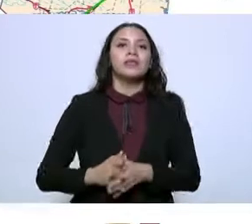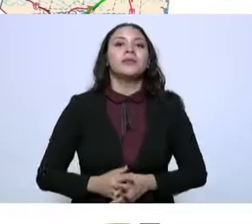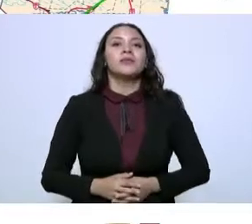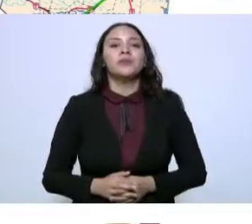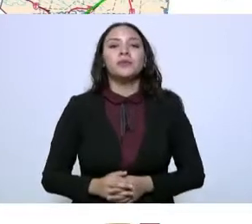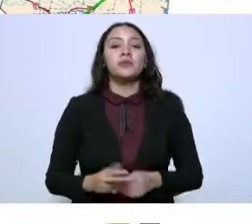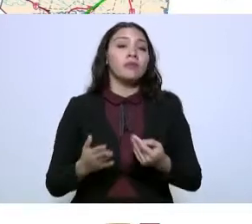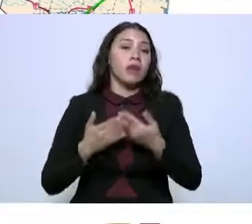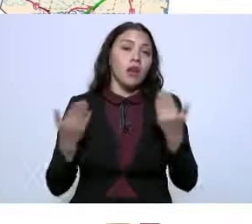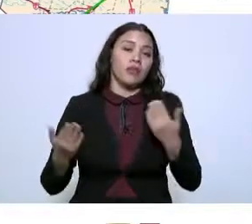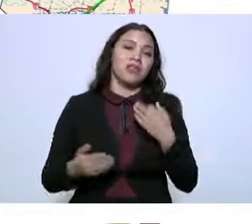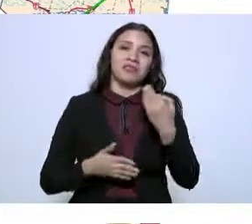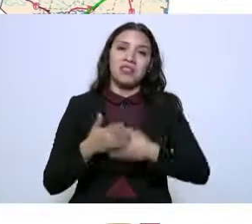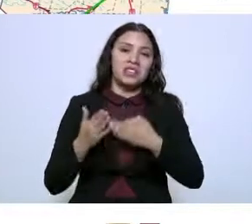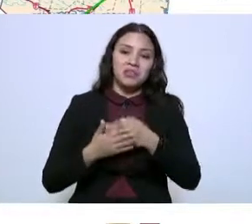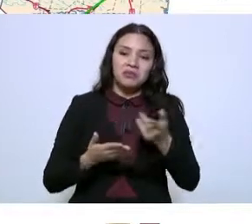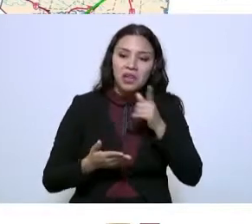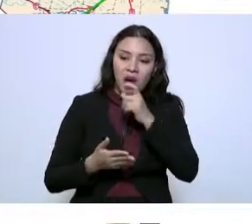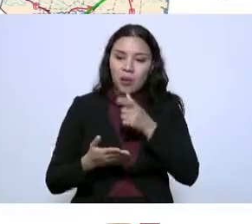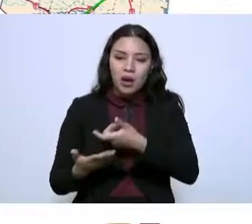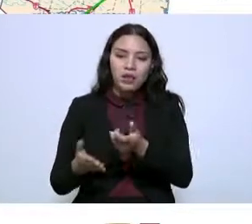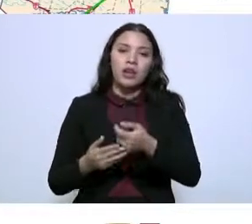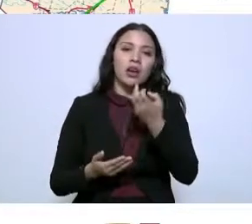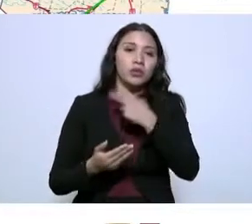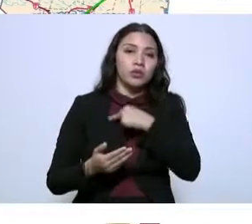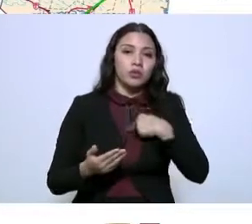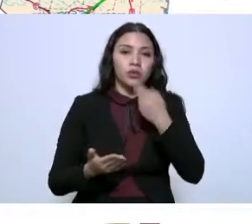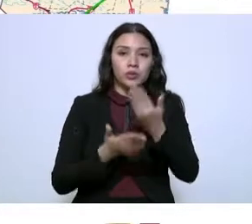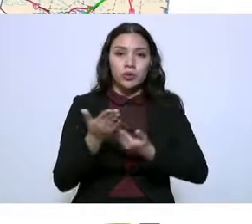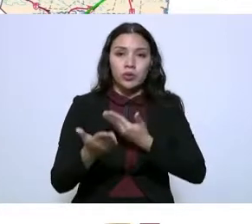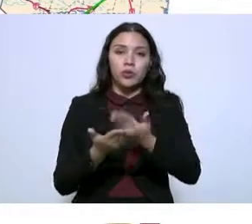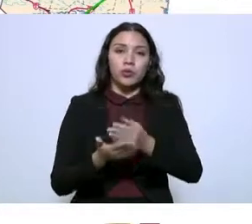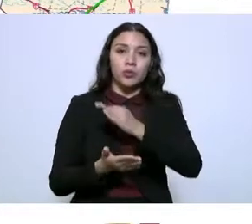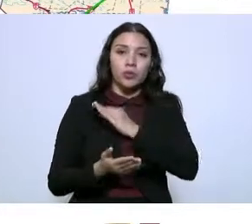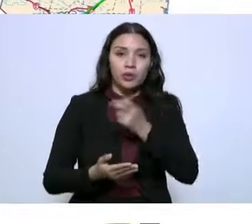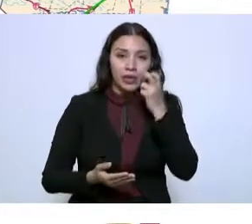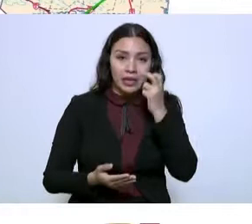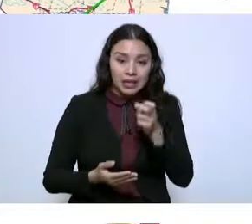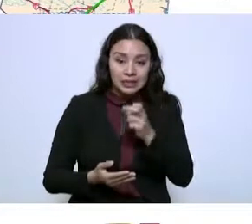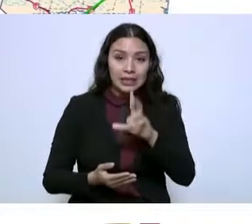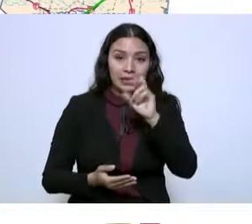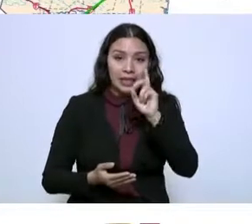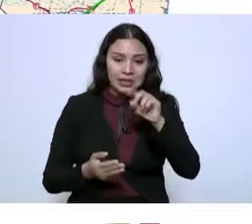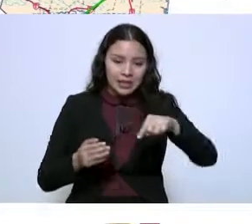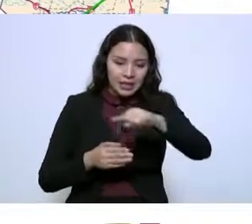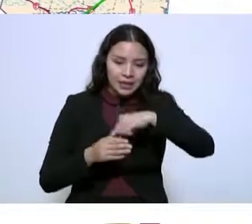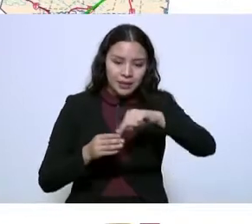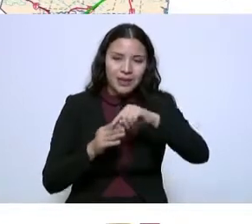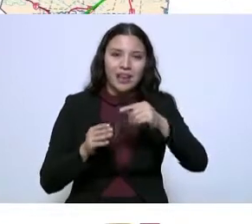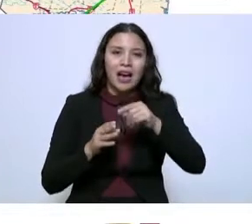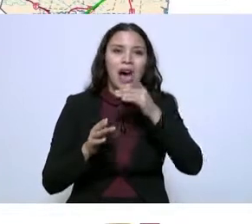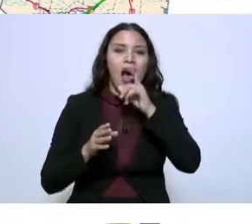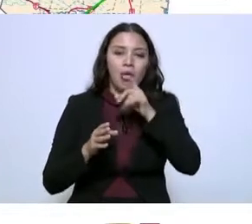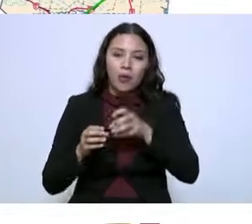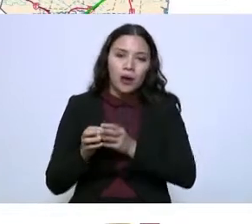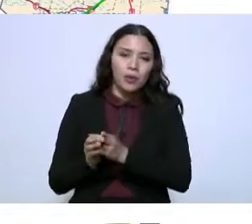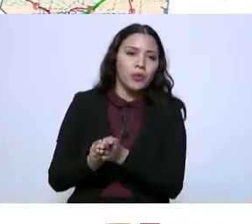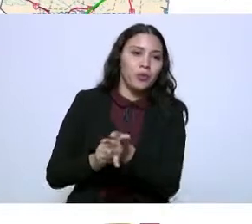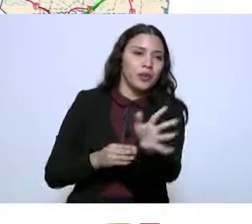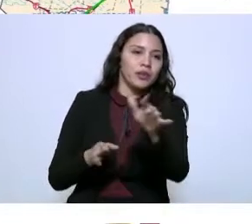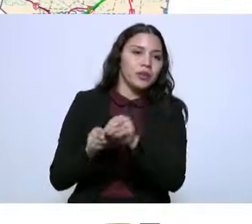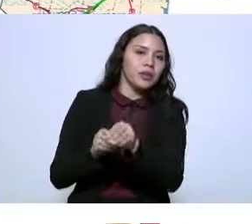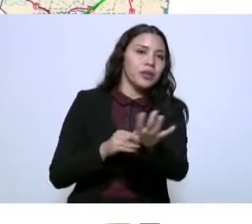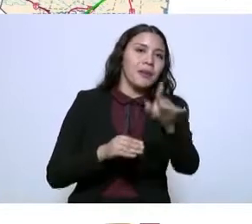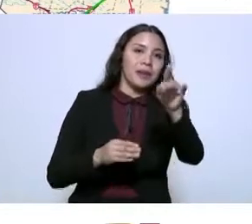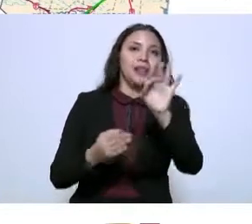y que están sin asignar. La propuesta es que podamos destinar 30 metros cúbicos por segundo para llevar esta agua a la